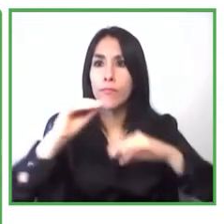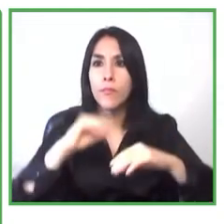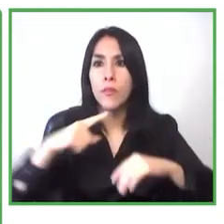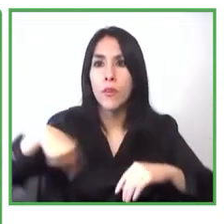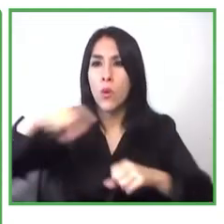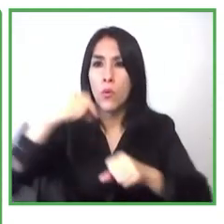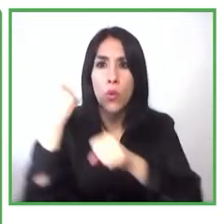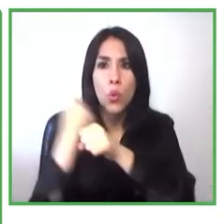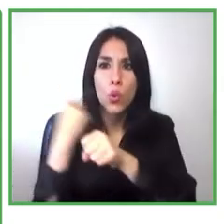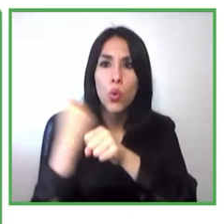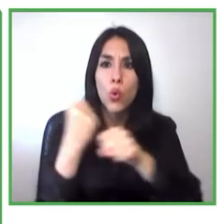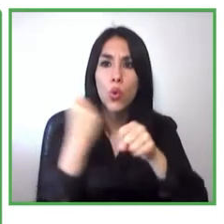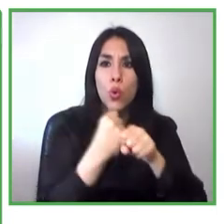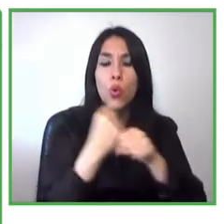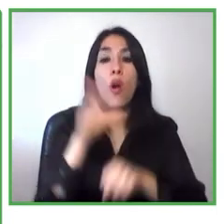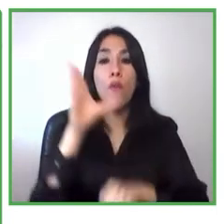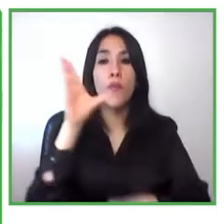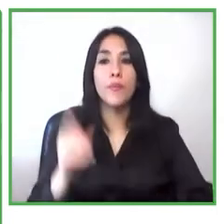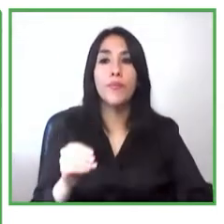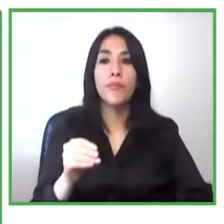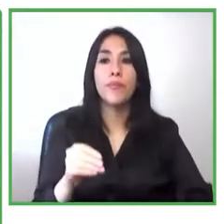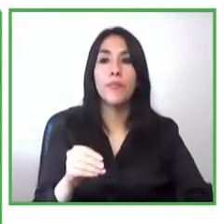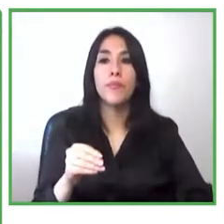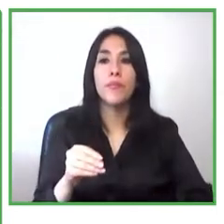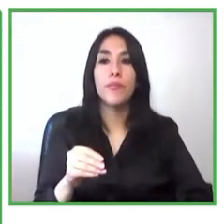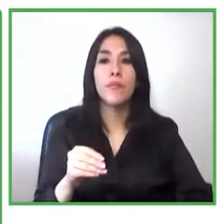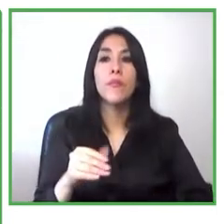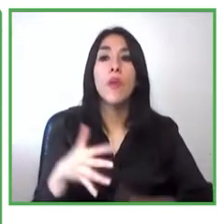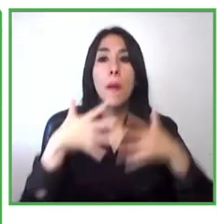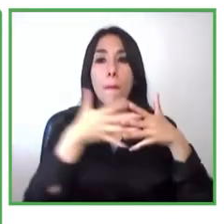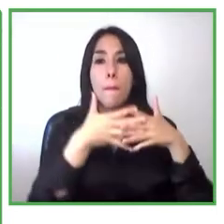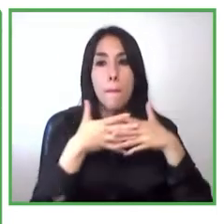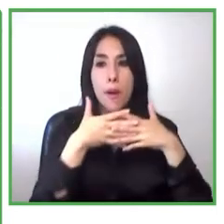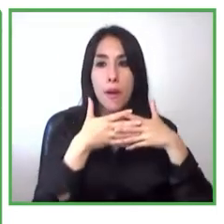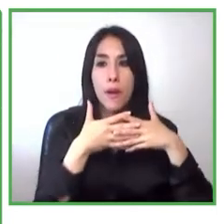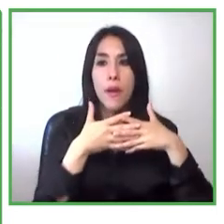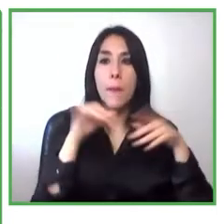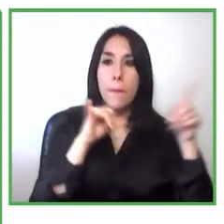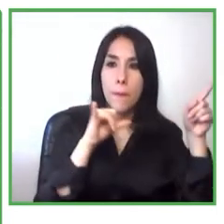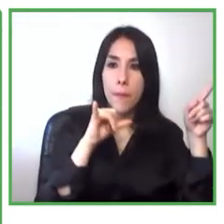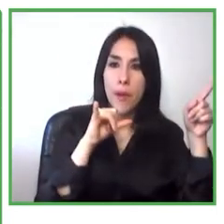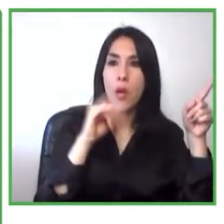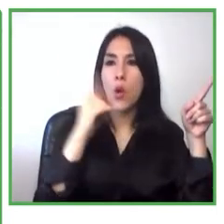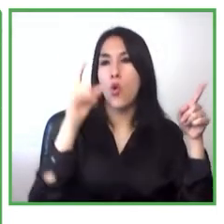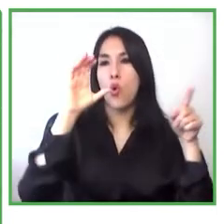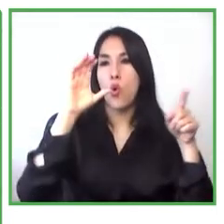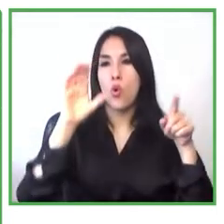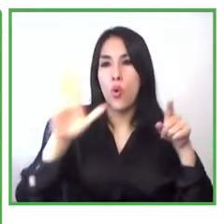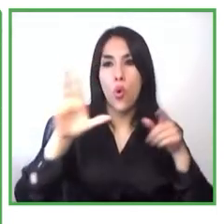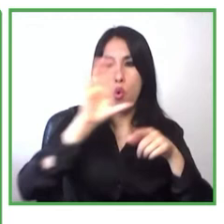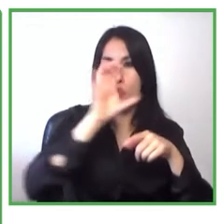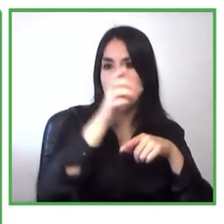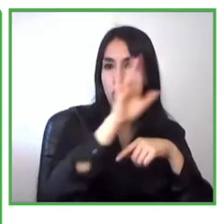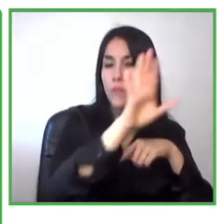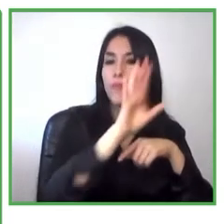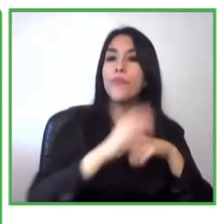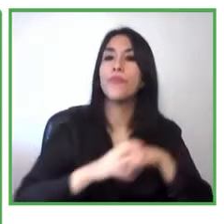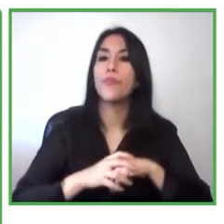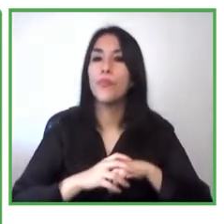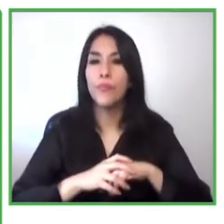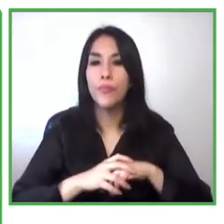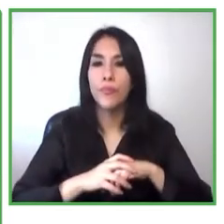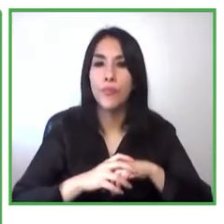también para que puedan apoyar respaldar ingresar a la plataforma y así